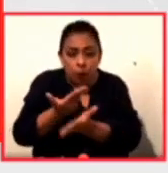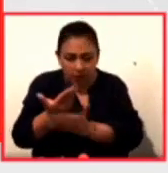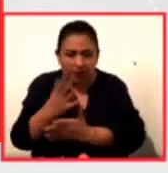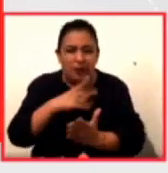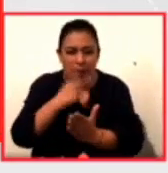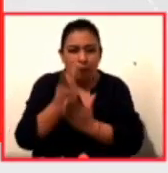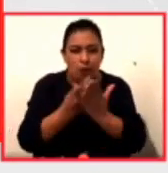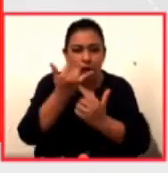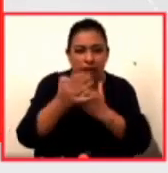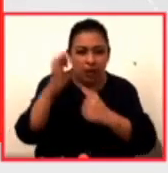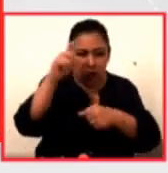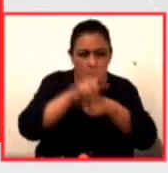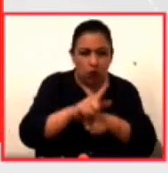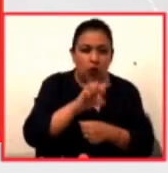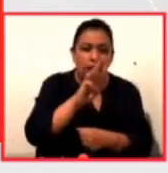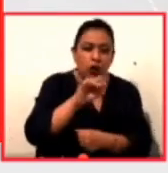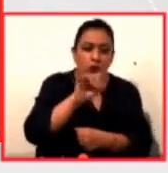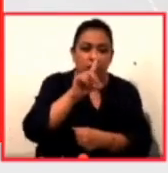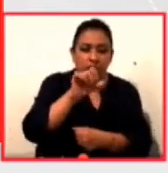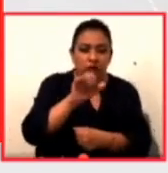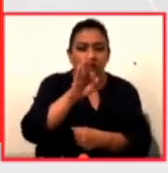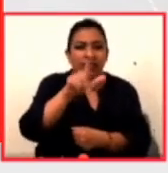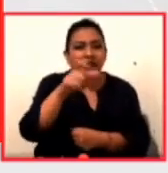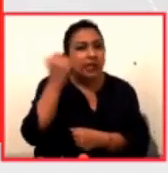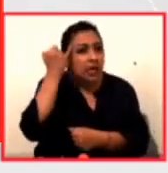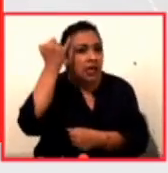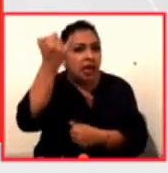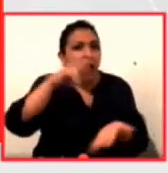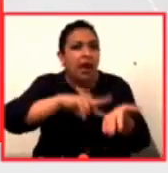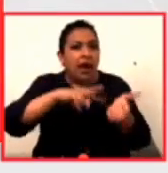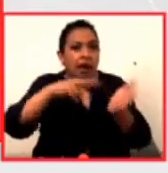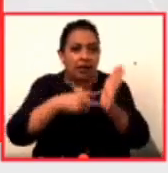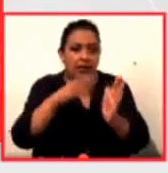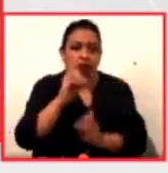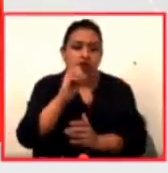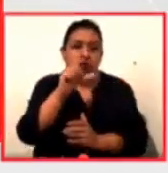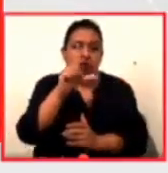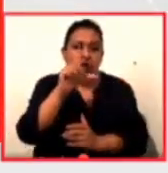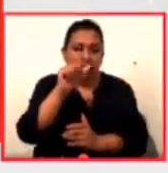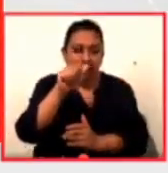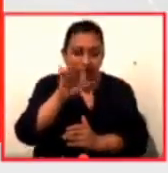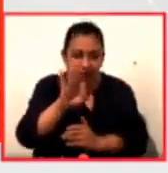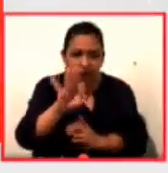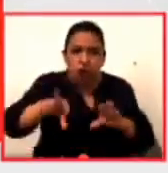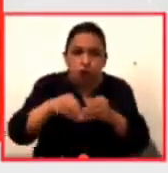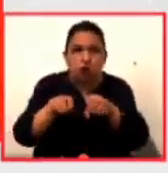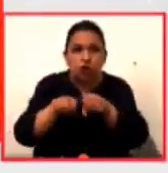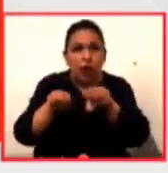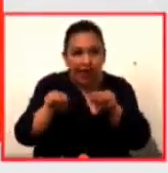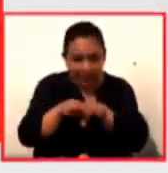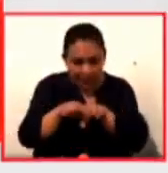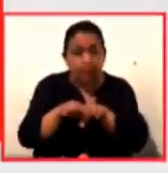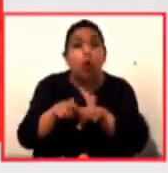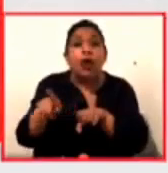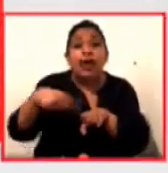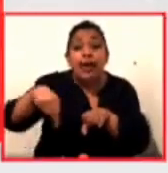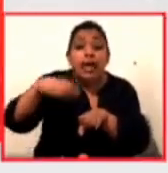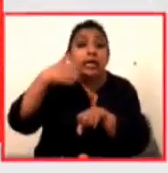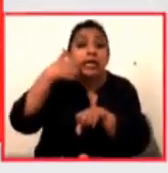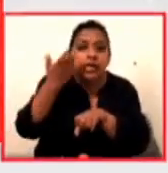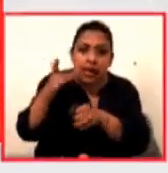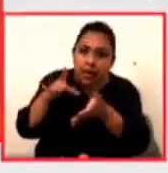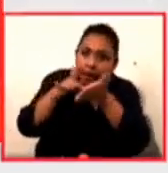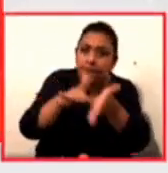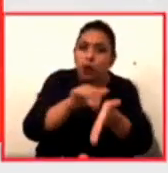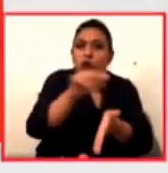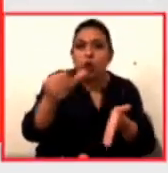cultural Window Flix, ideado por el arquitecto Olaf Karkov, junto a un equipo interdisciplinario, pretende apoyar a los